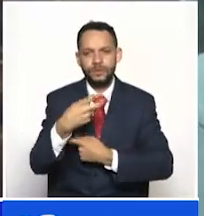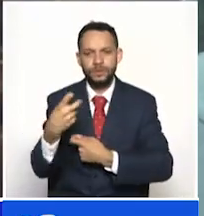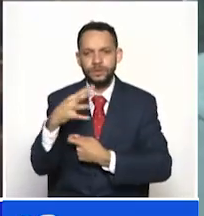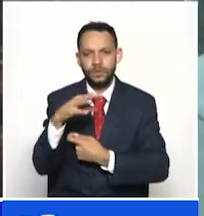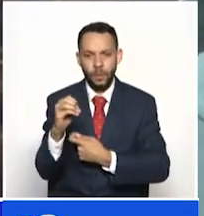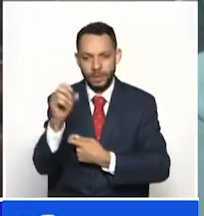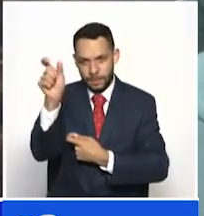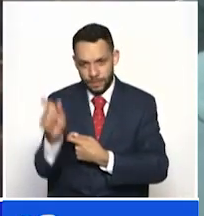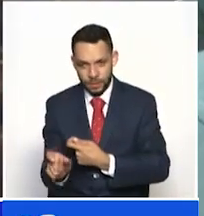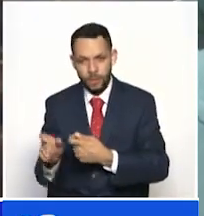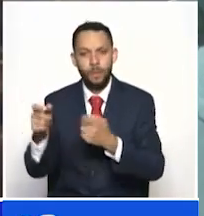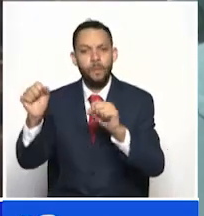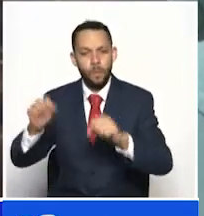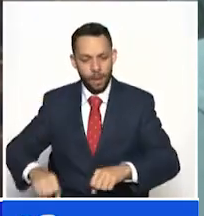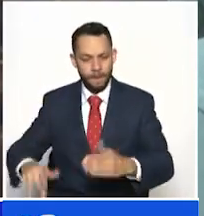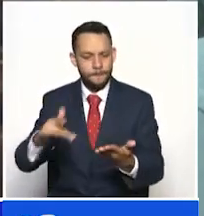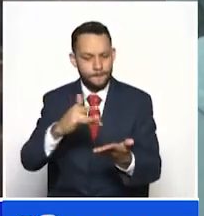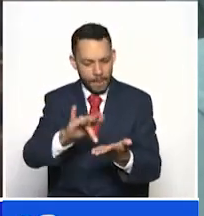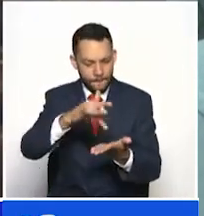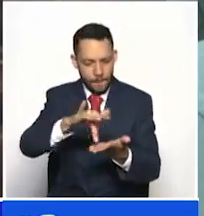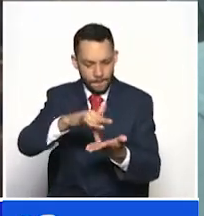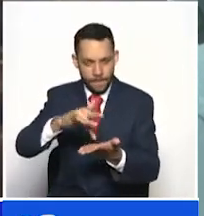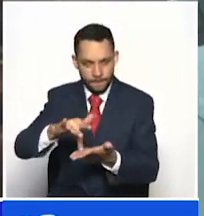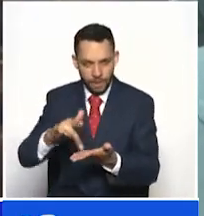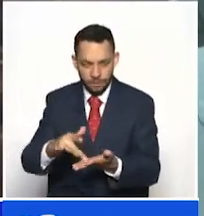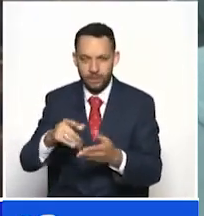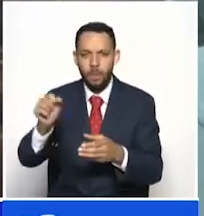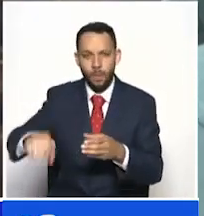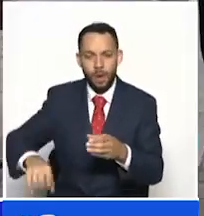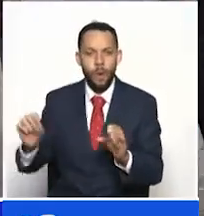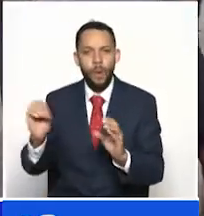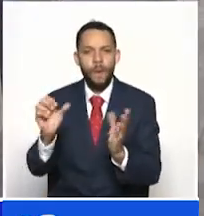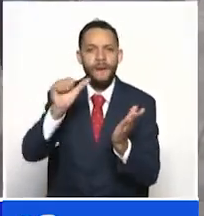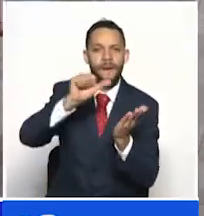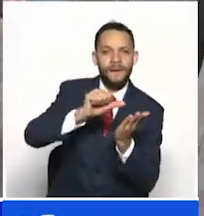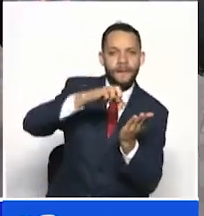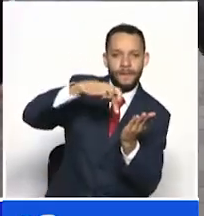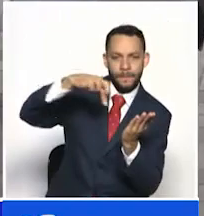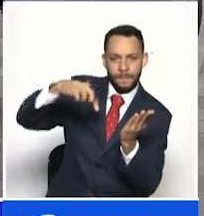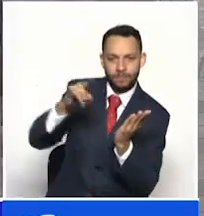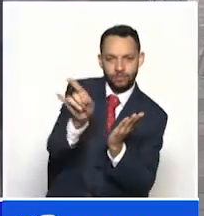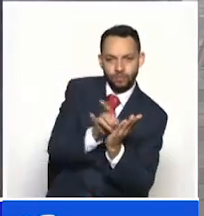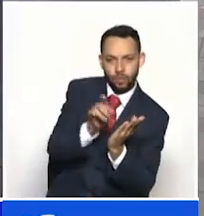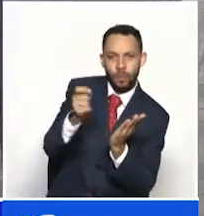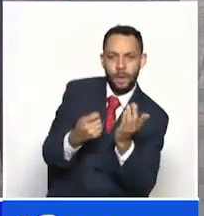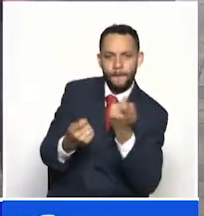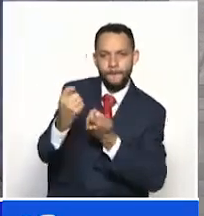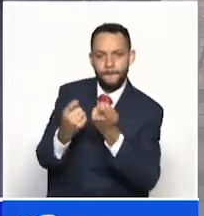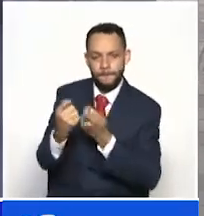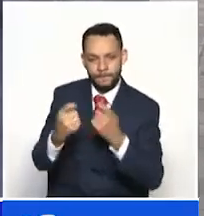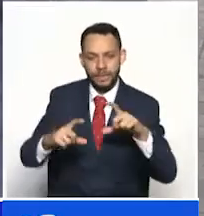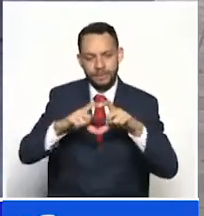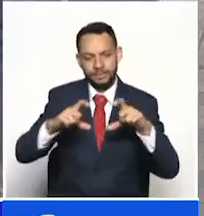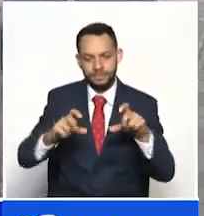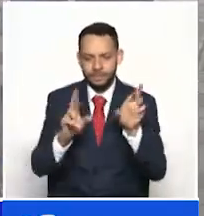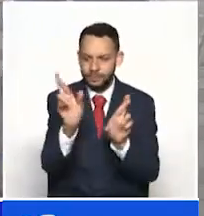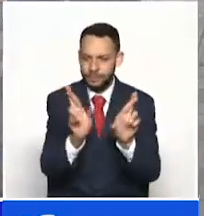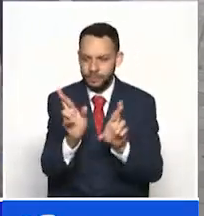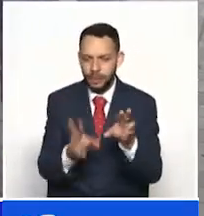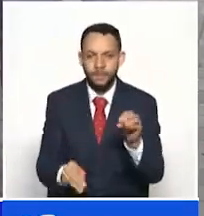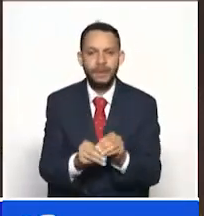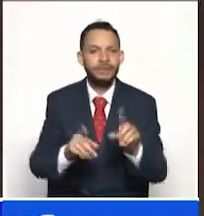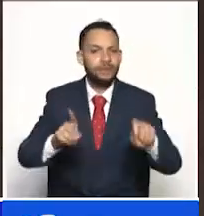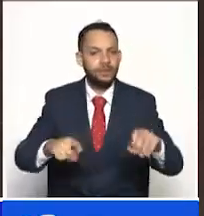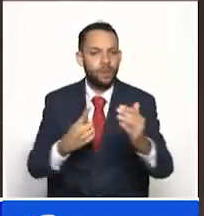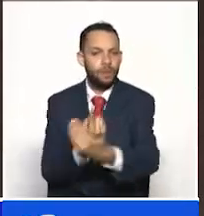lotería de manera digital a través de los datáfonos, a través de una aplicación que vamos a desarrollar para eso. Rocío agregó que vendrán brigadas de